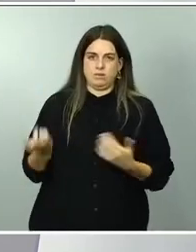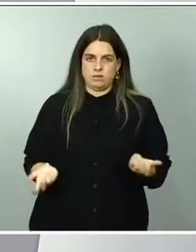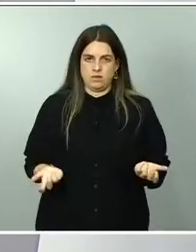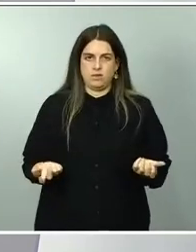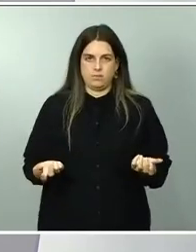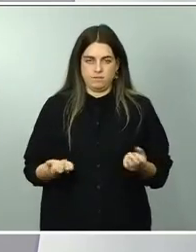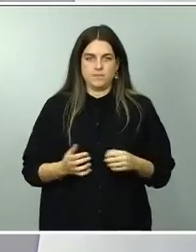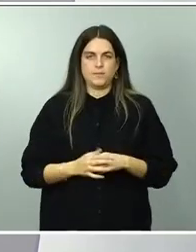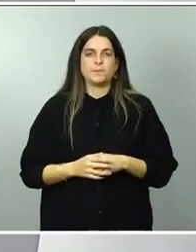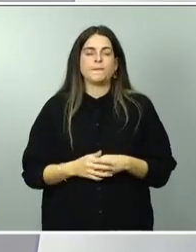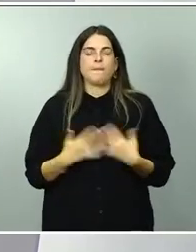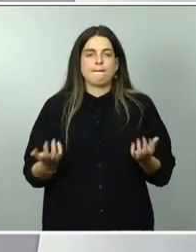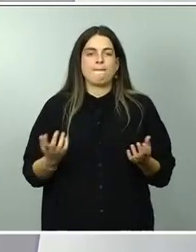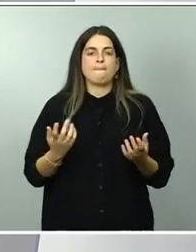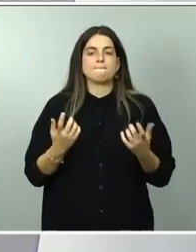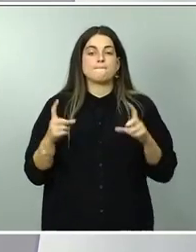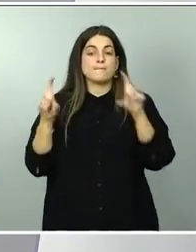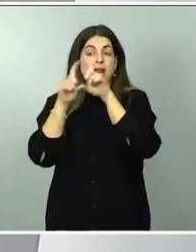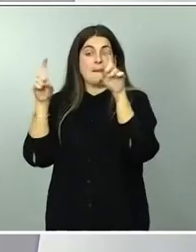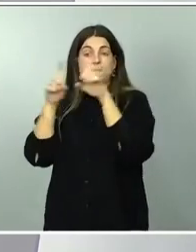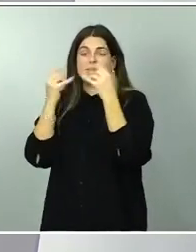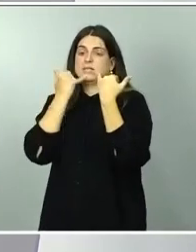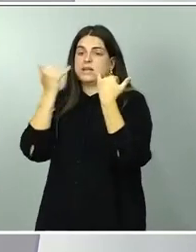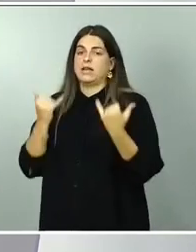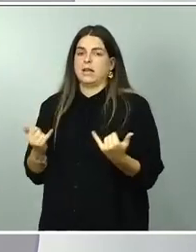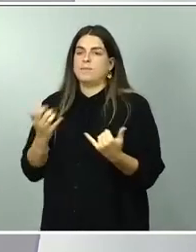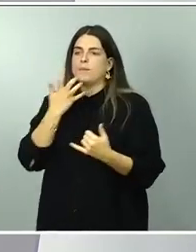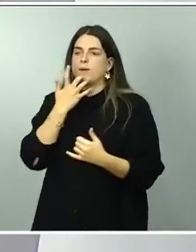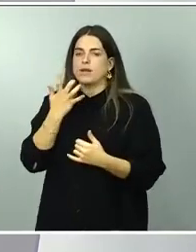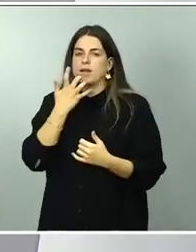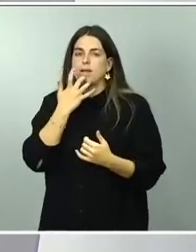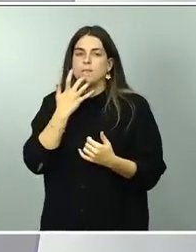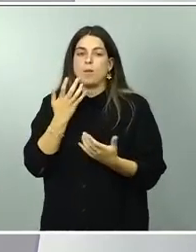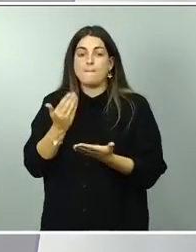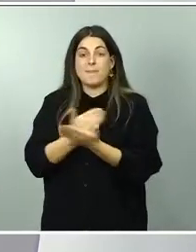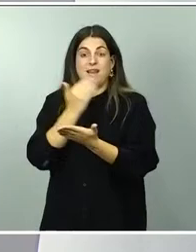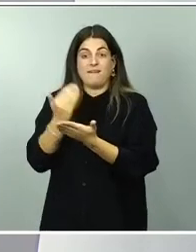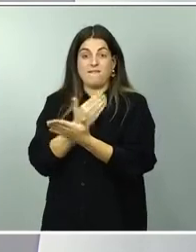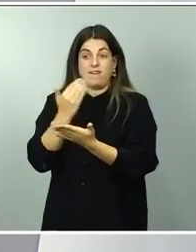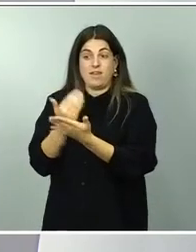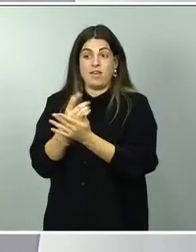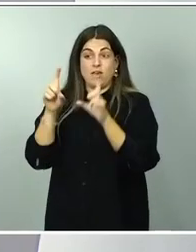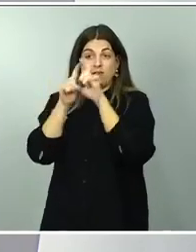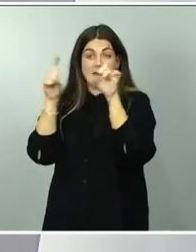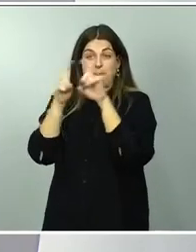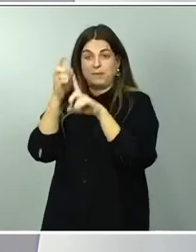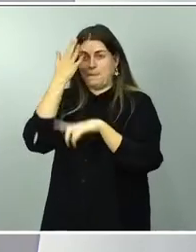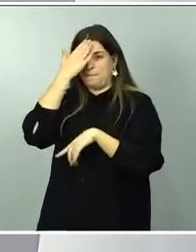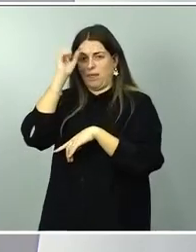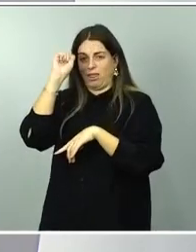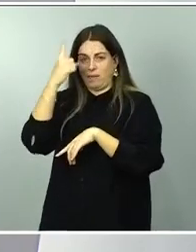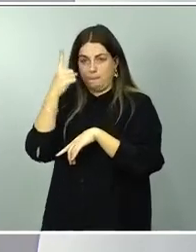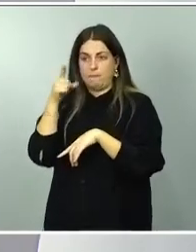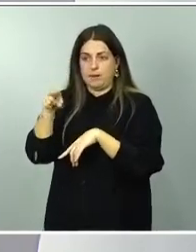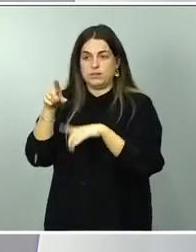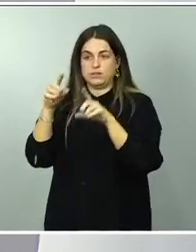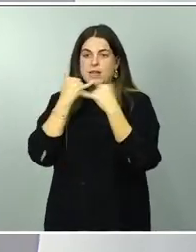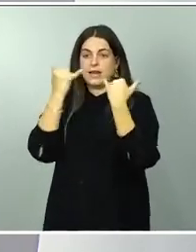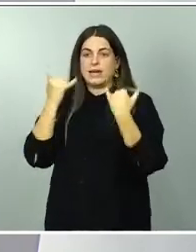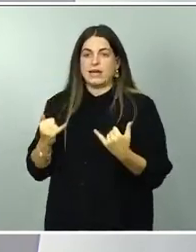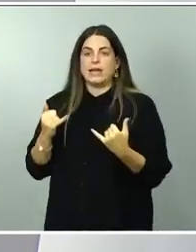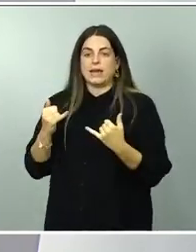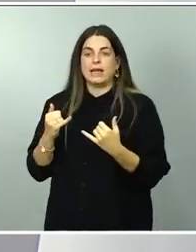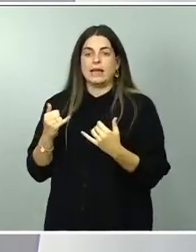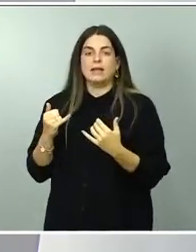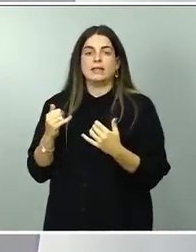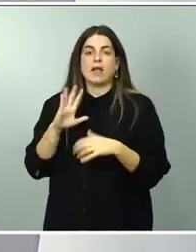de las compañías energéticas, los beneficios publicados por las principales compañías energéticas, algunos de ellos hasta el